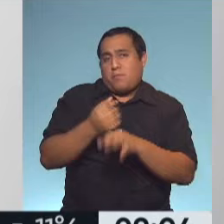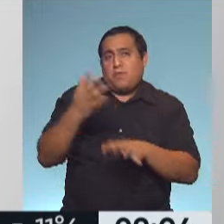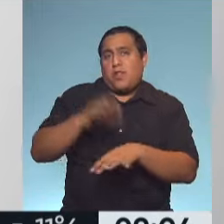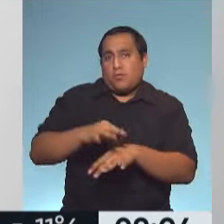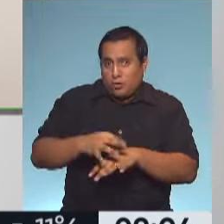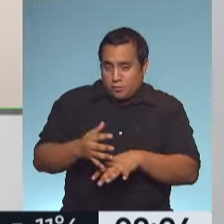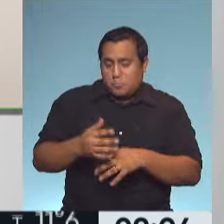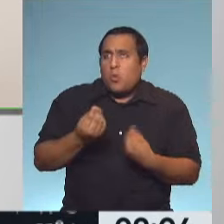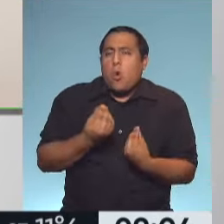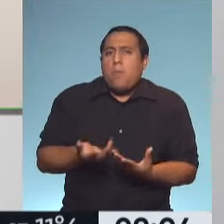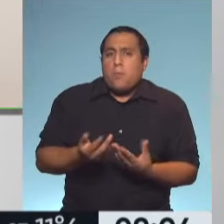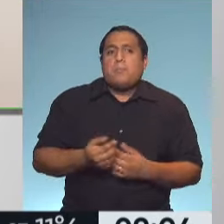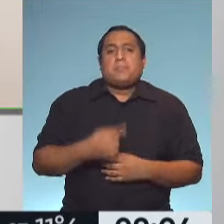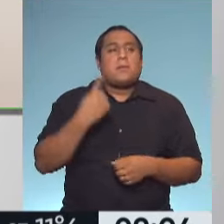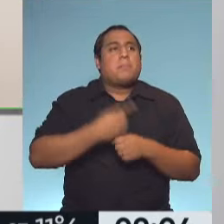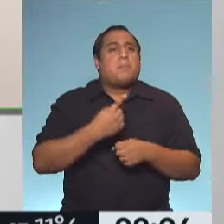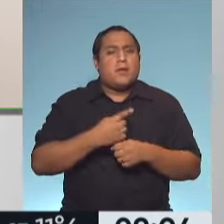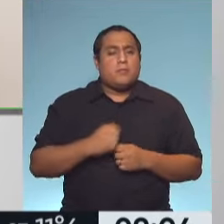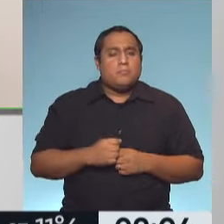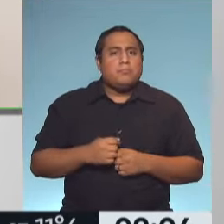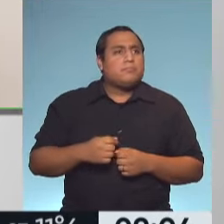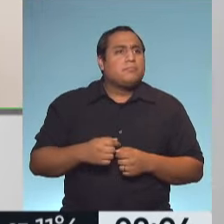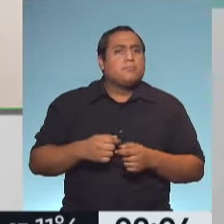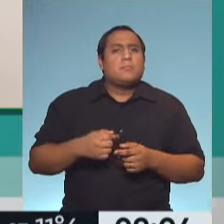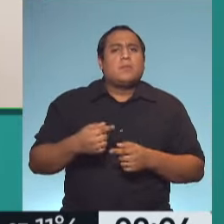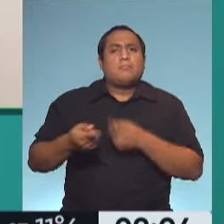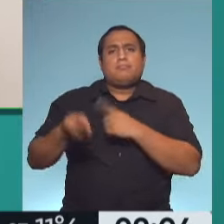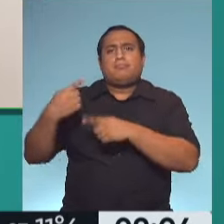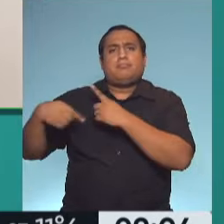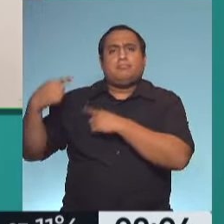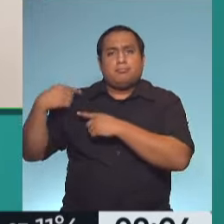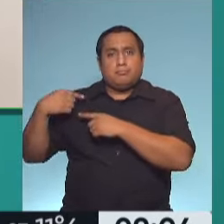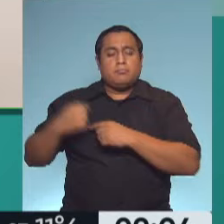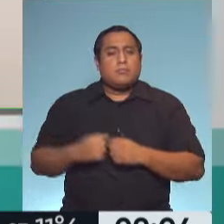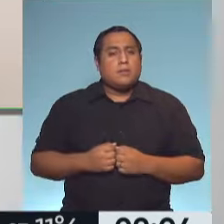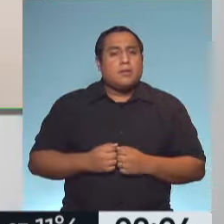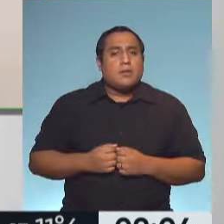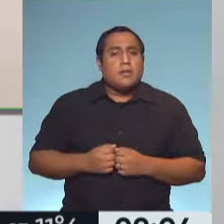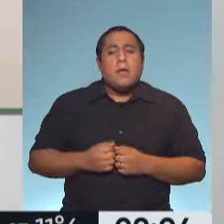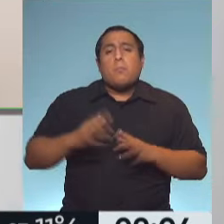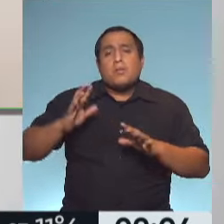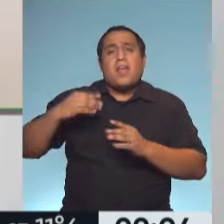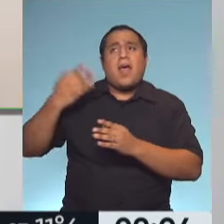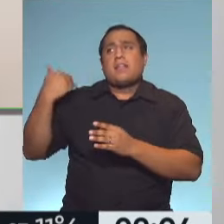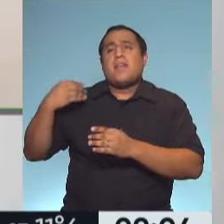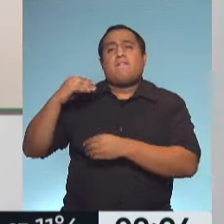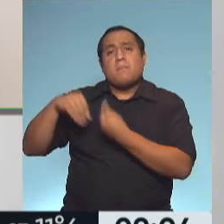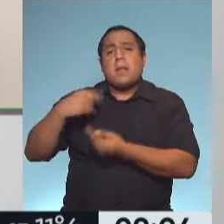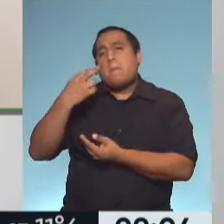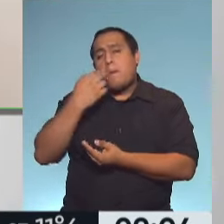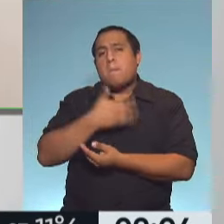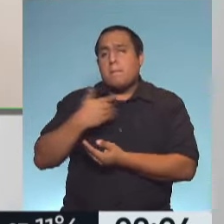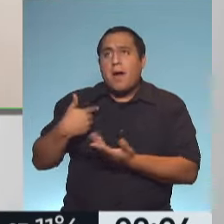Bien, lo importante primero es la herencia. Generalmente la mayoría de los asmáticos tienen una predisposición hereditaria, mamá, papá